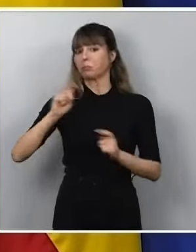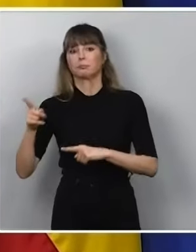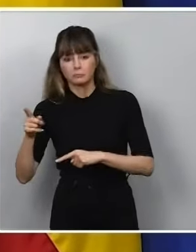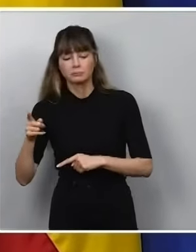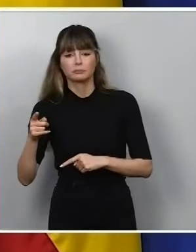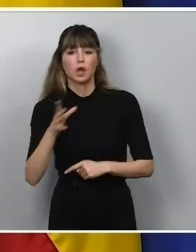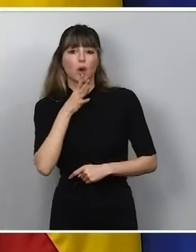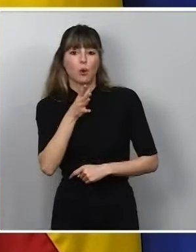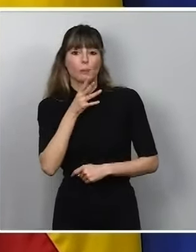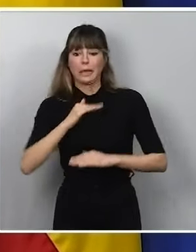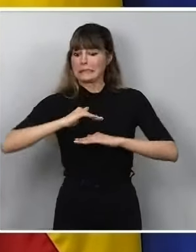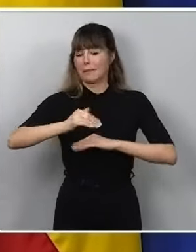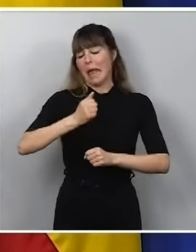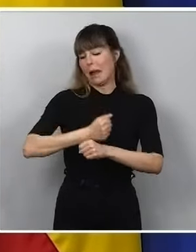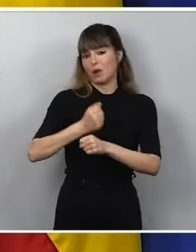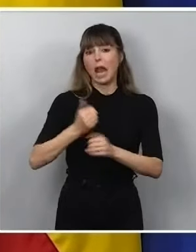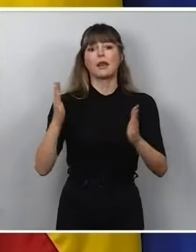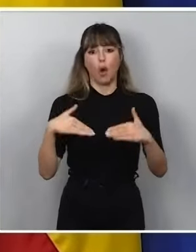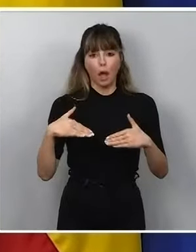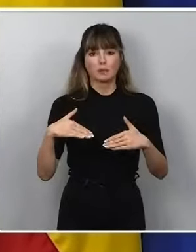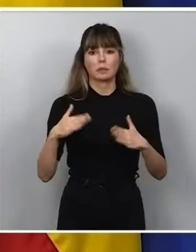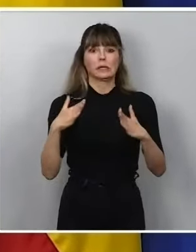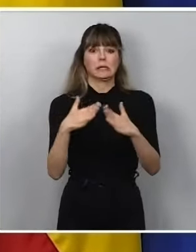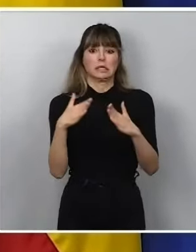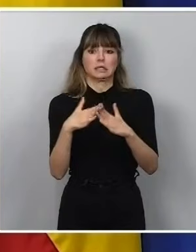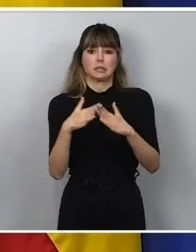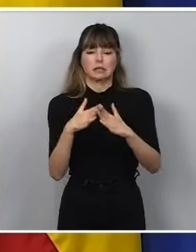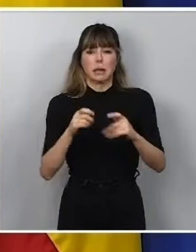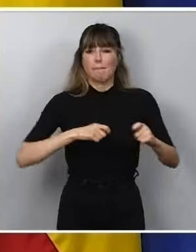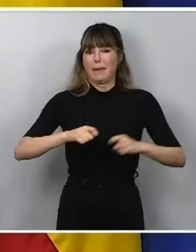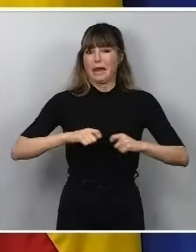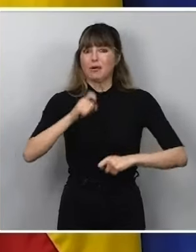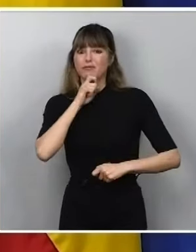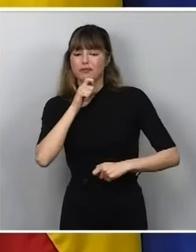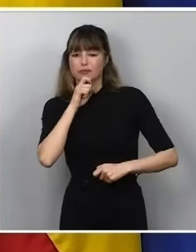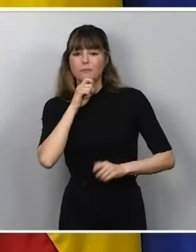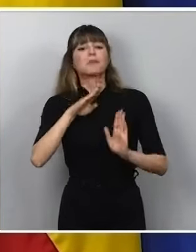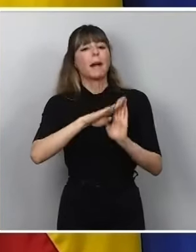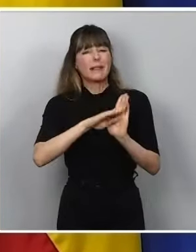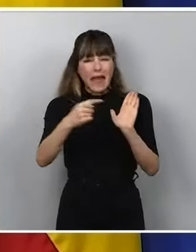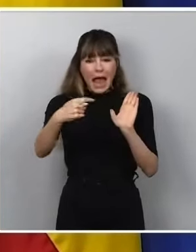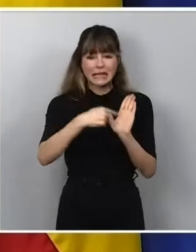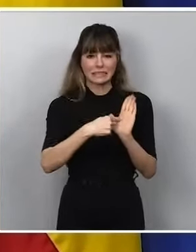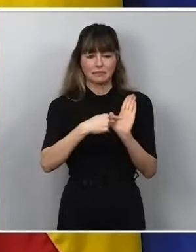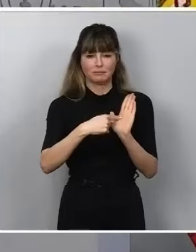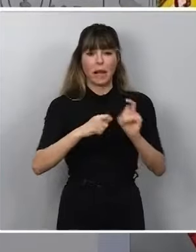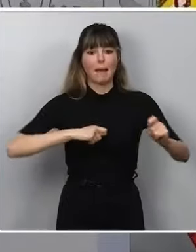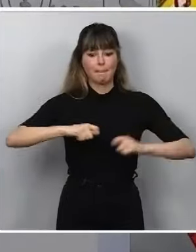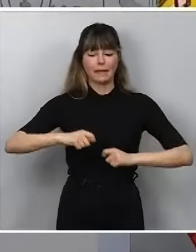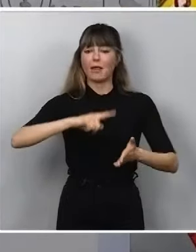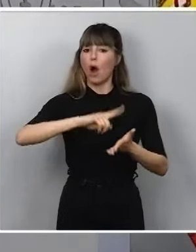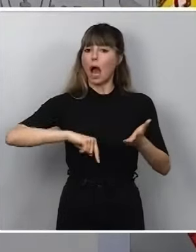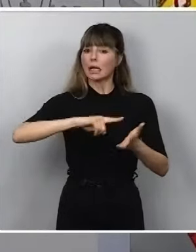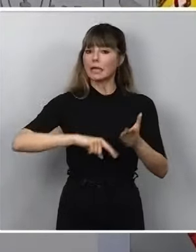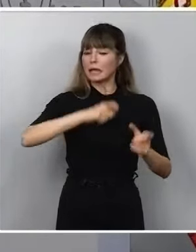posibilidad porque no tienen esa estabilidad laboral, están ocupando y están tensionando el mercado. Con esta medida vamos a sacar del mercado del alquiler